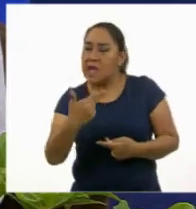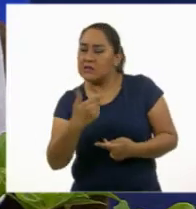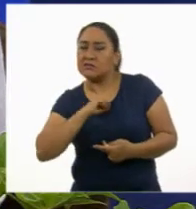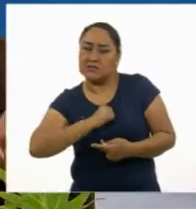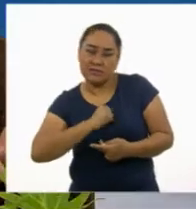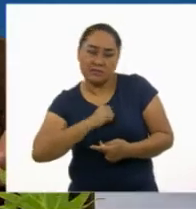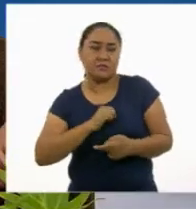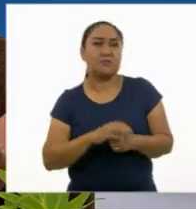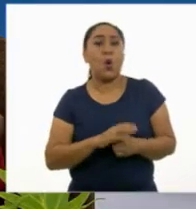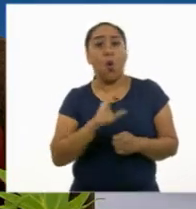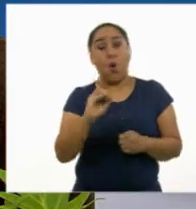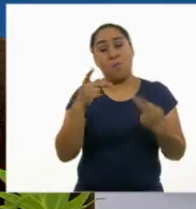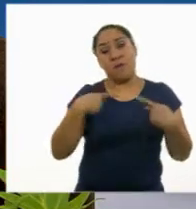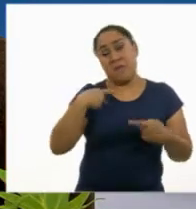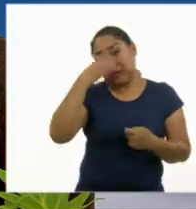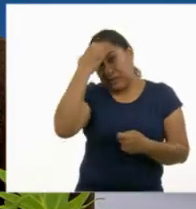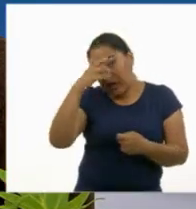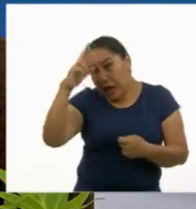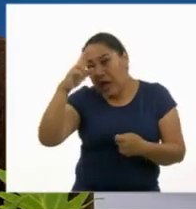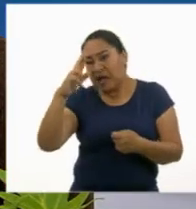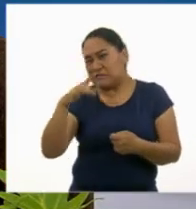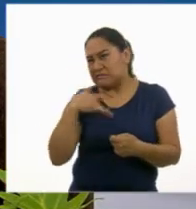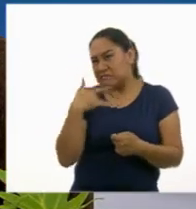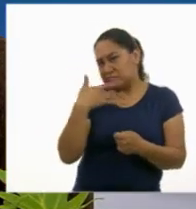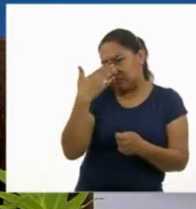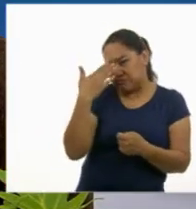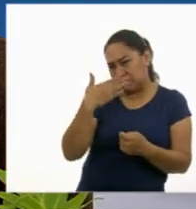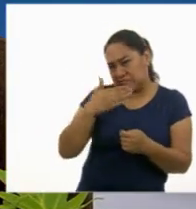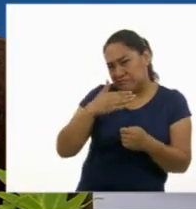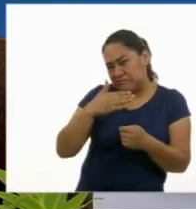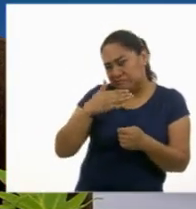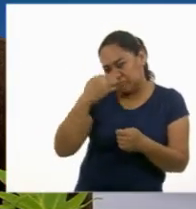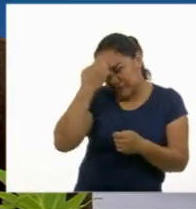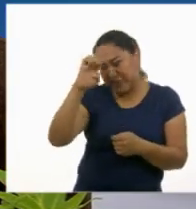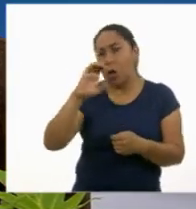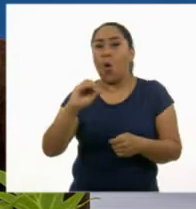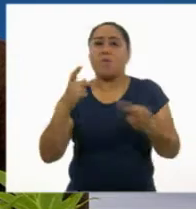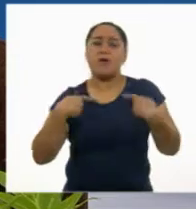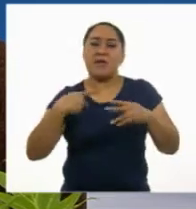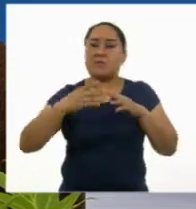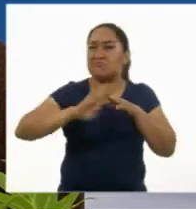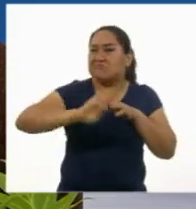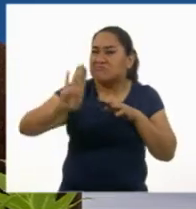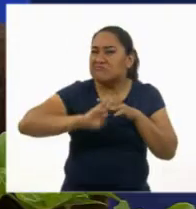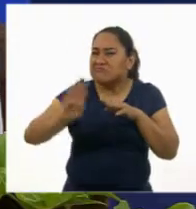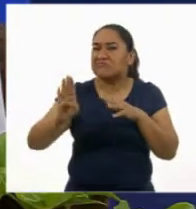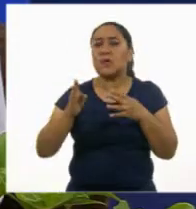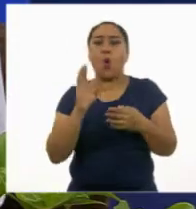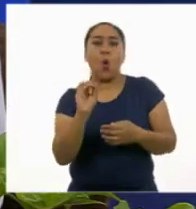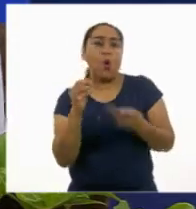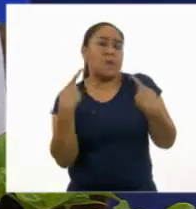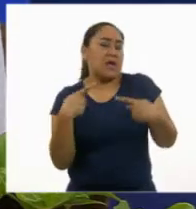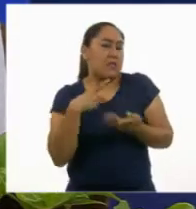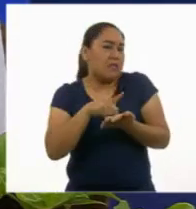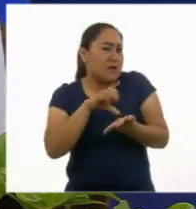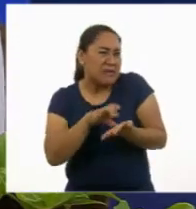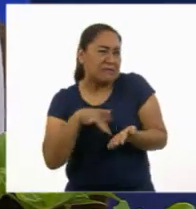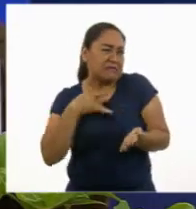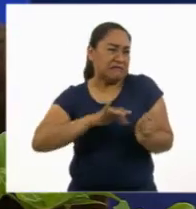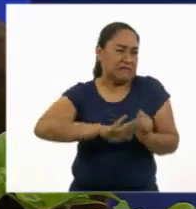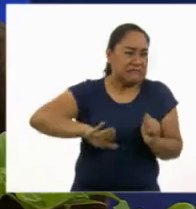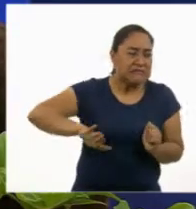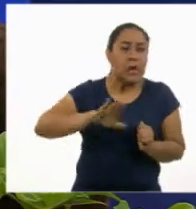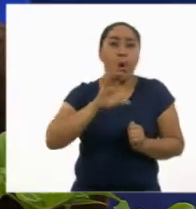Con los extranjeros, los migrantes, las personas que vienen con alguna discapacidad. La violencia